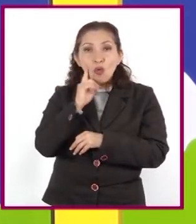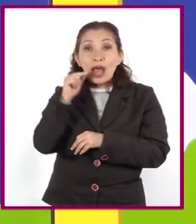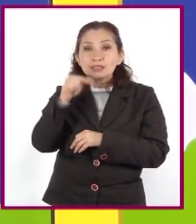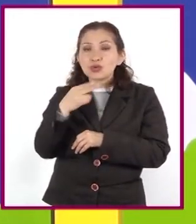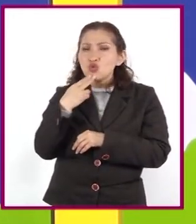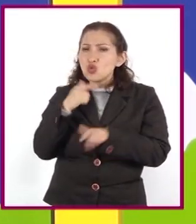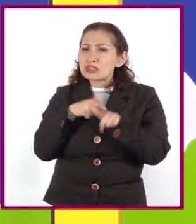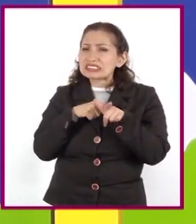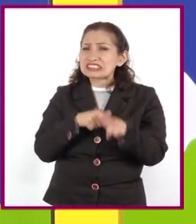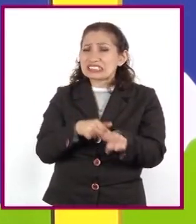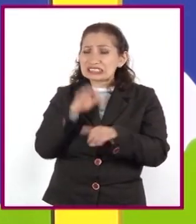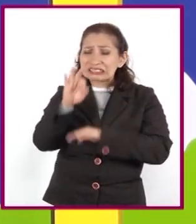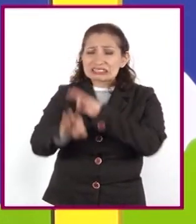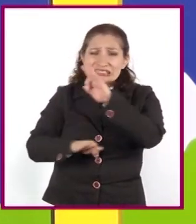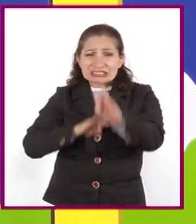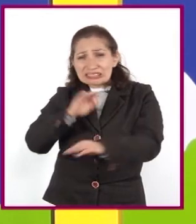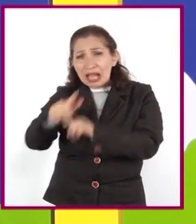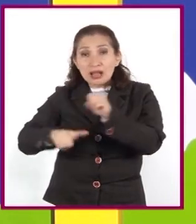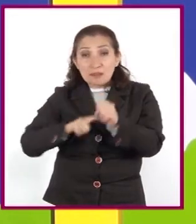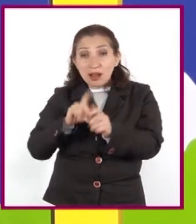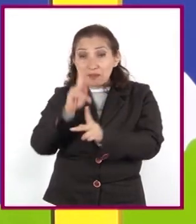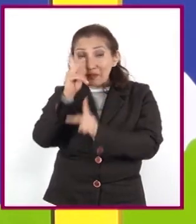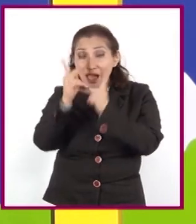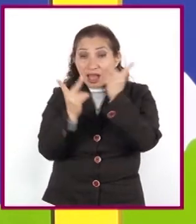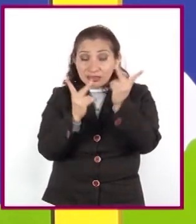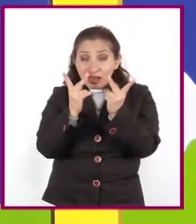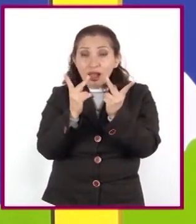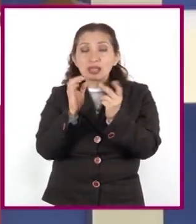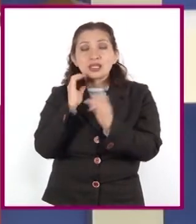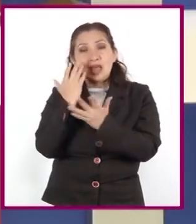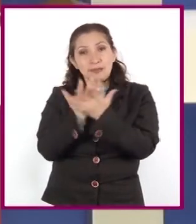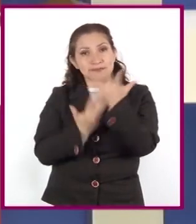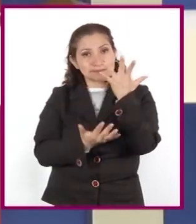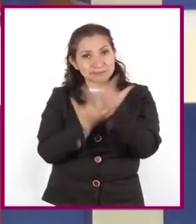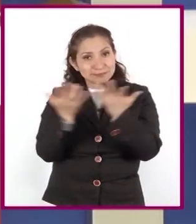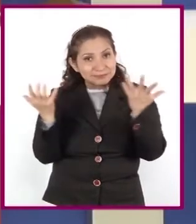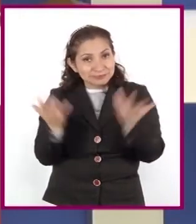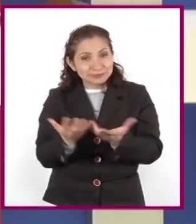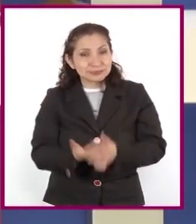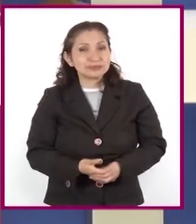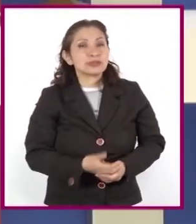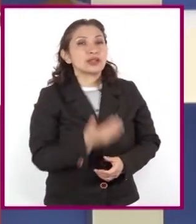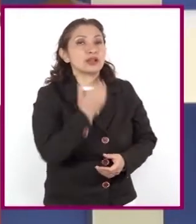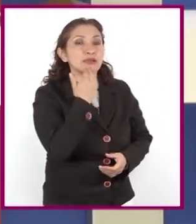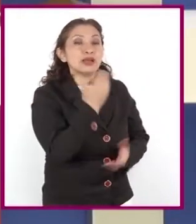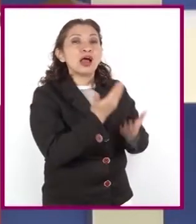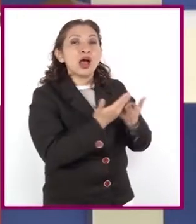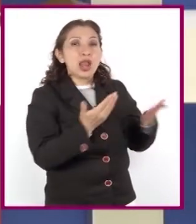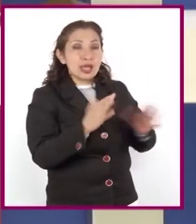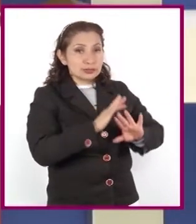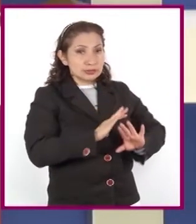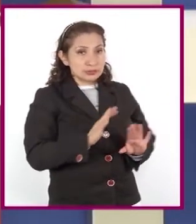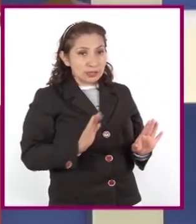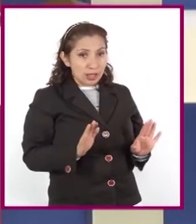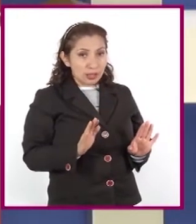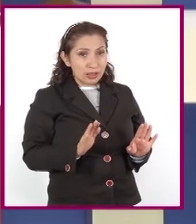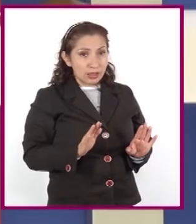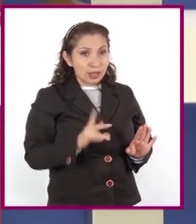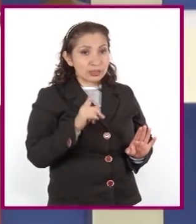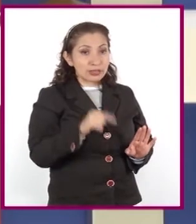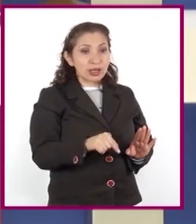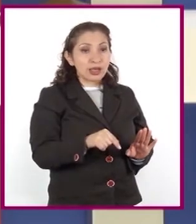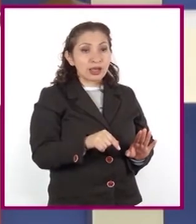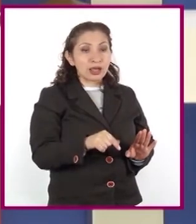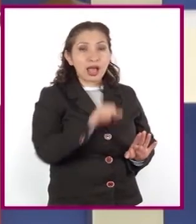conservación de la biodiversidad. Y manos a la obra. Bien, ahora ha llegado el momento de